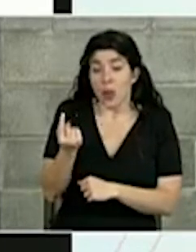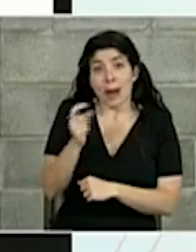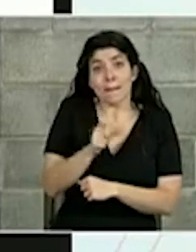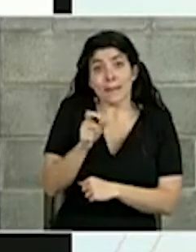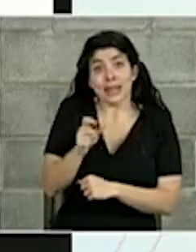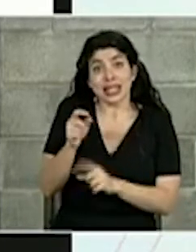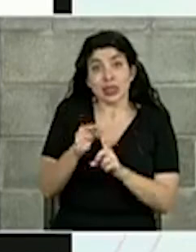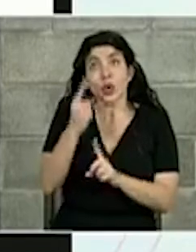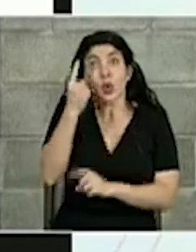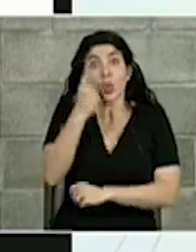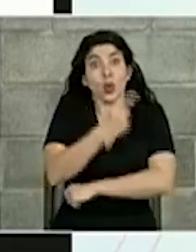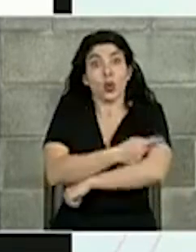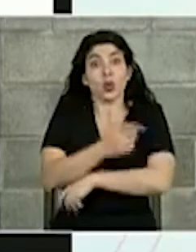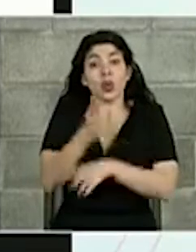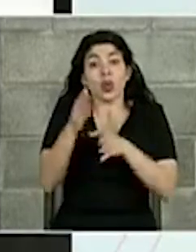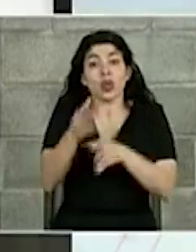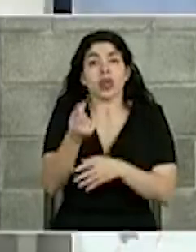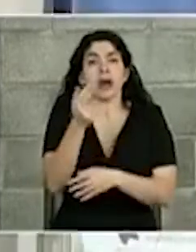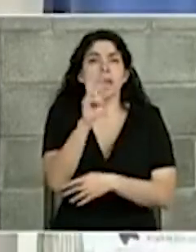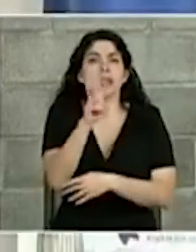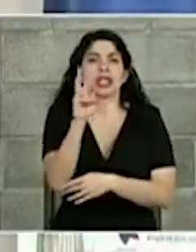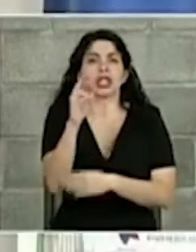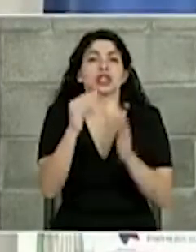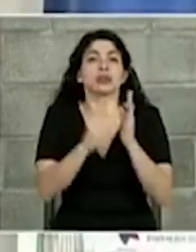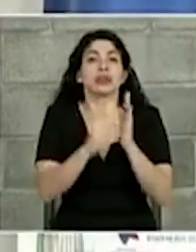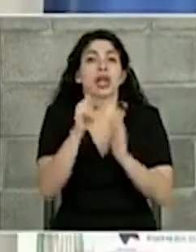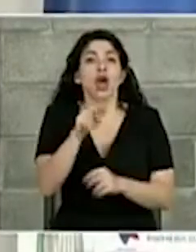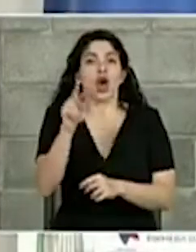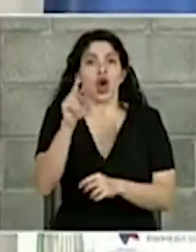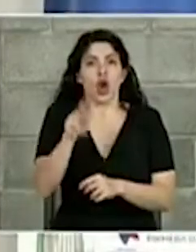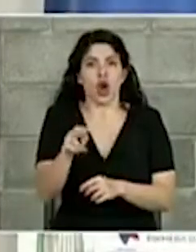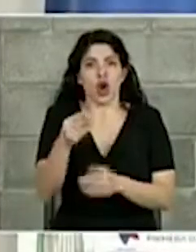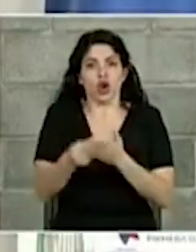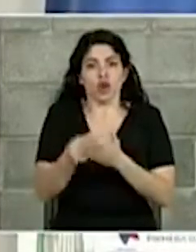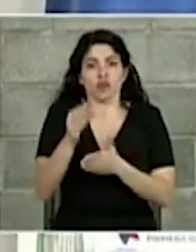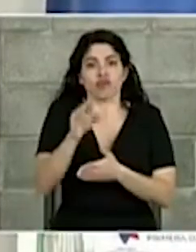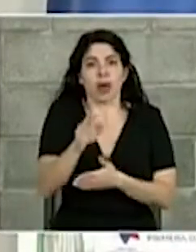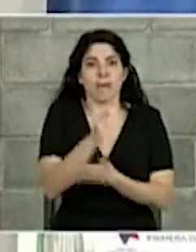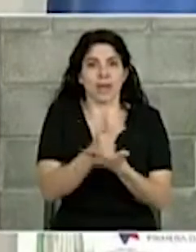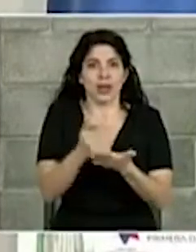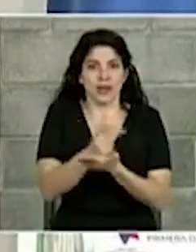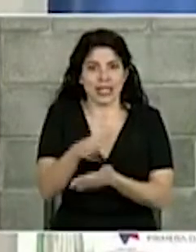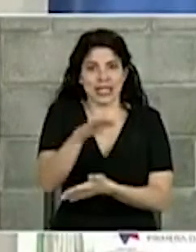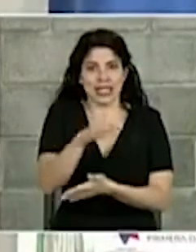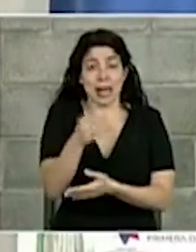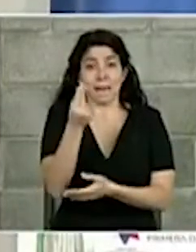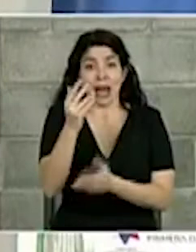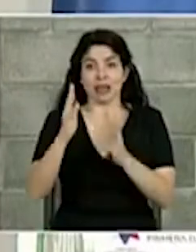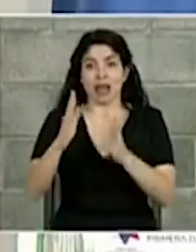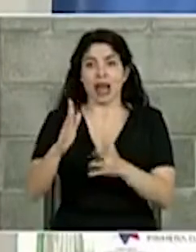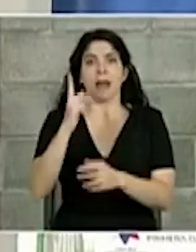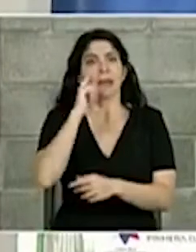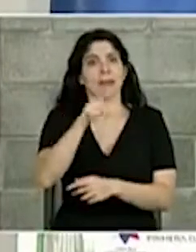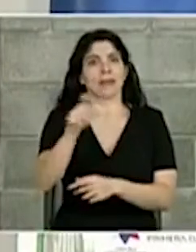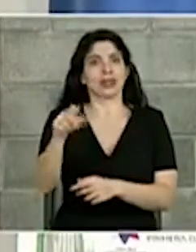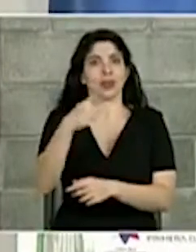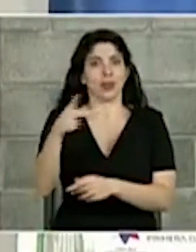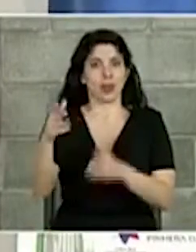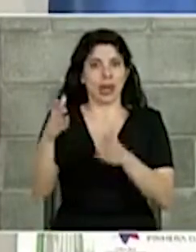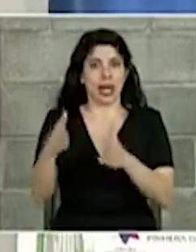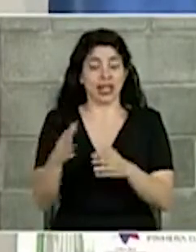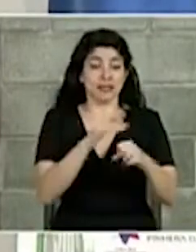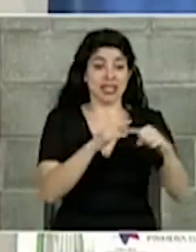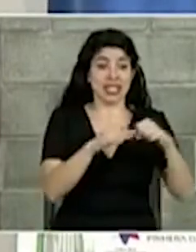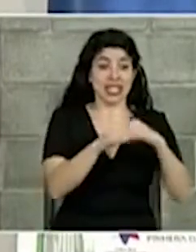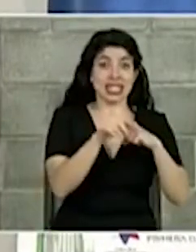personas por día deja un promedio de 22 mil colones en la provincia de Punta Arenas para los puntarenenses. Y la isla